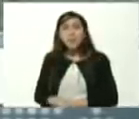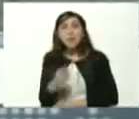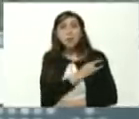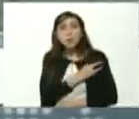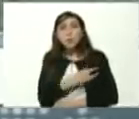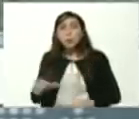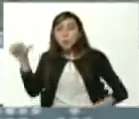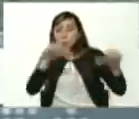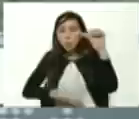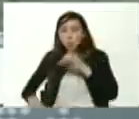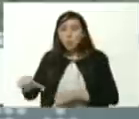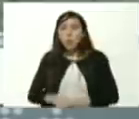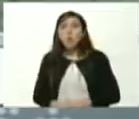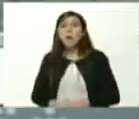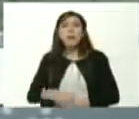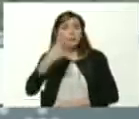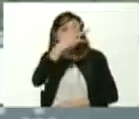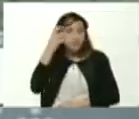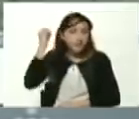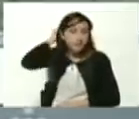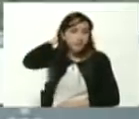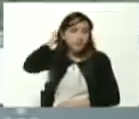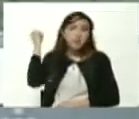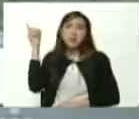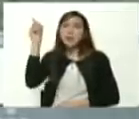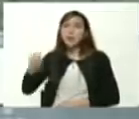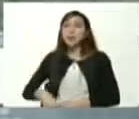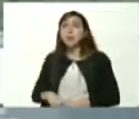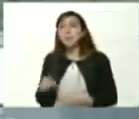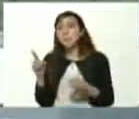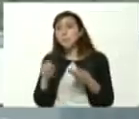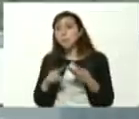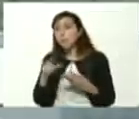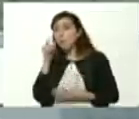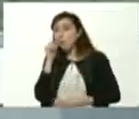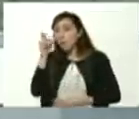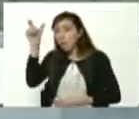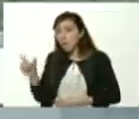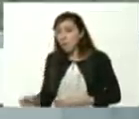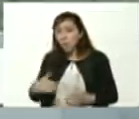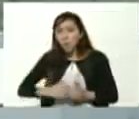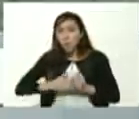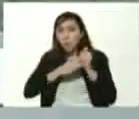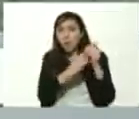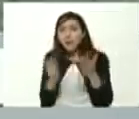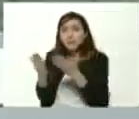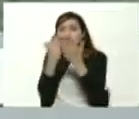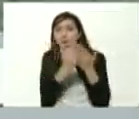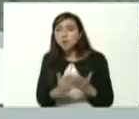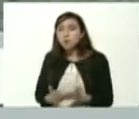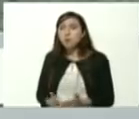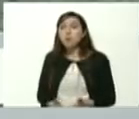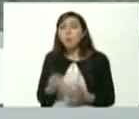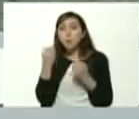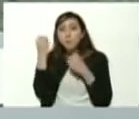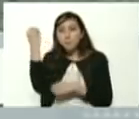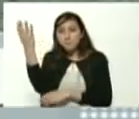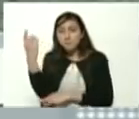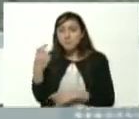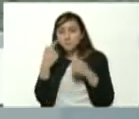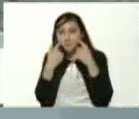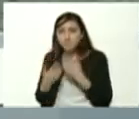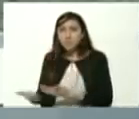Francisco de Miranda y Eric Montilla dirigente estudiantil adelante Coro